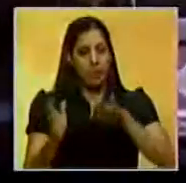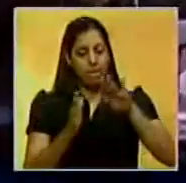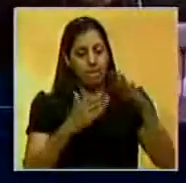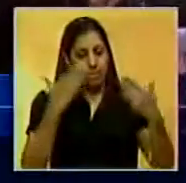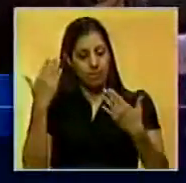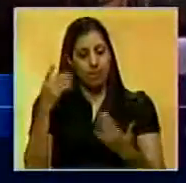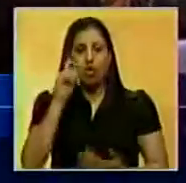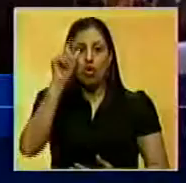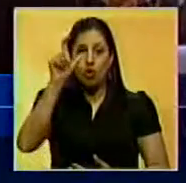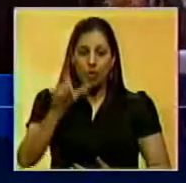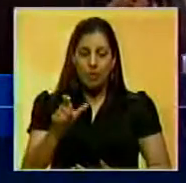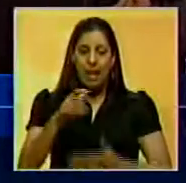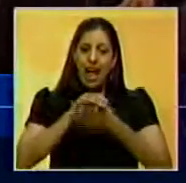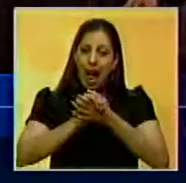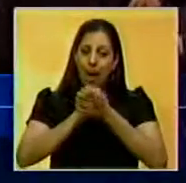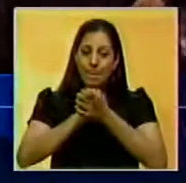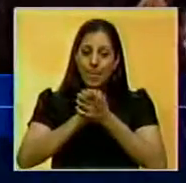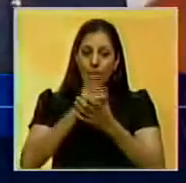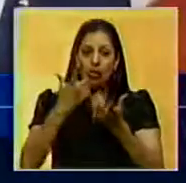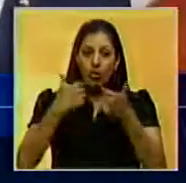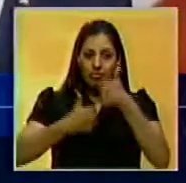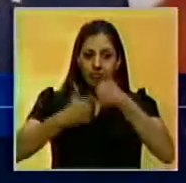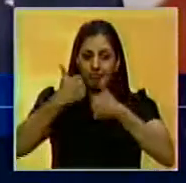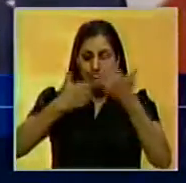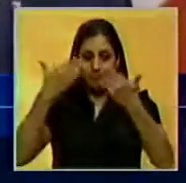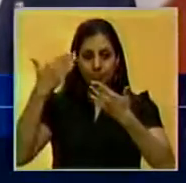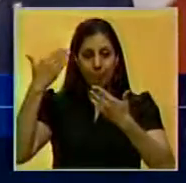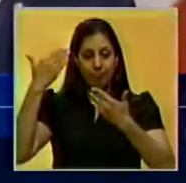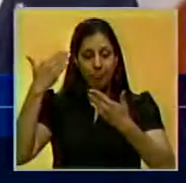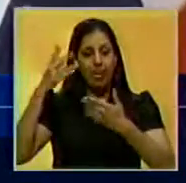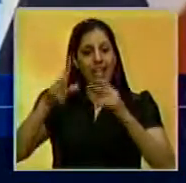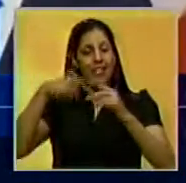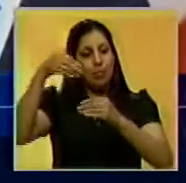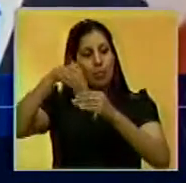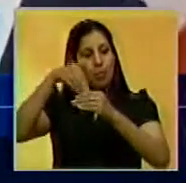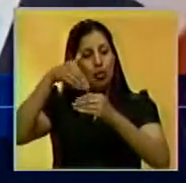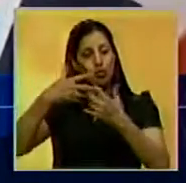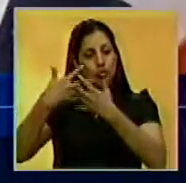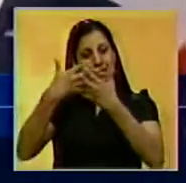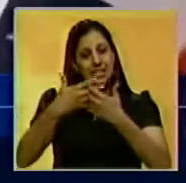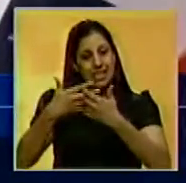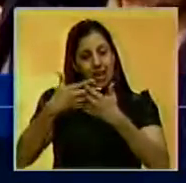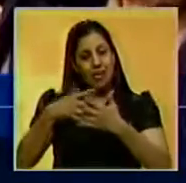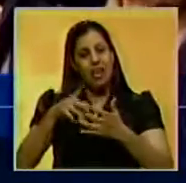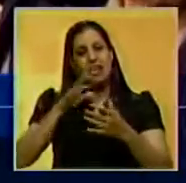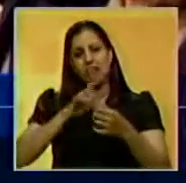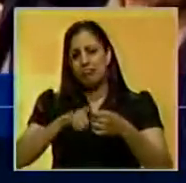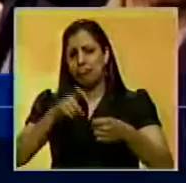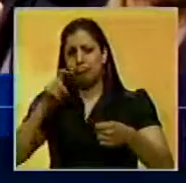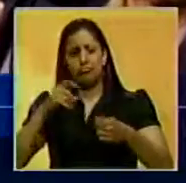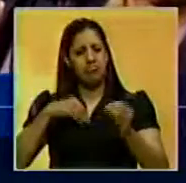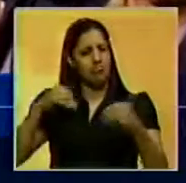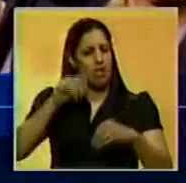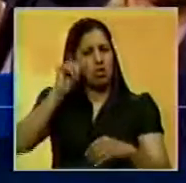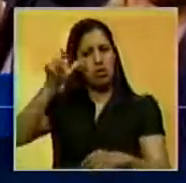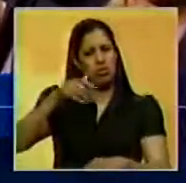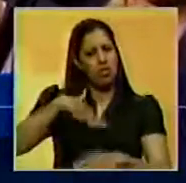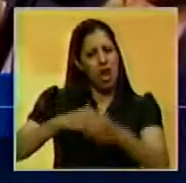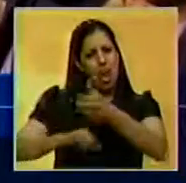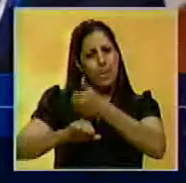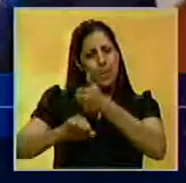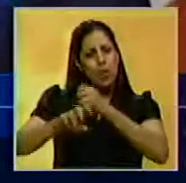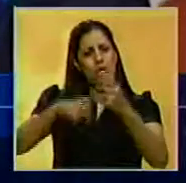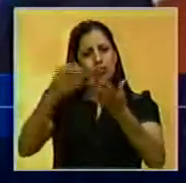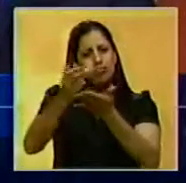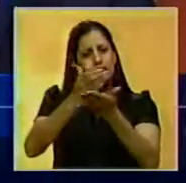Mike Pence, compañero de fórmula del republicano Donald Trump para las elecciones de Estados Unidos, se desligó del magnate al manifestar apoyo